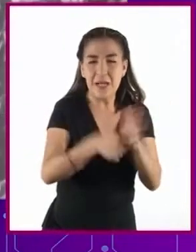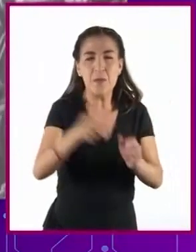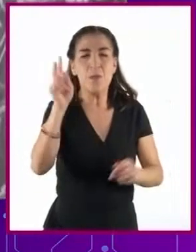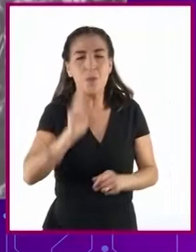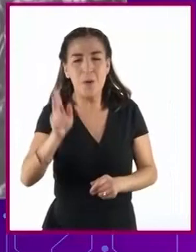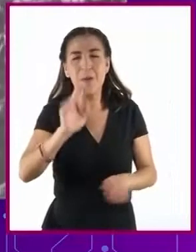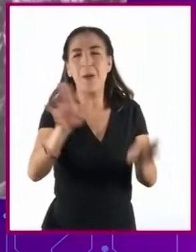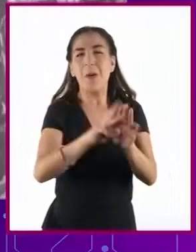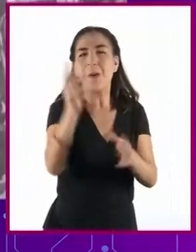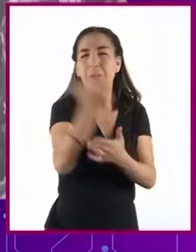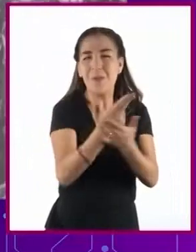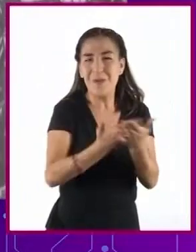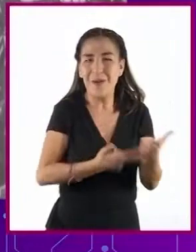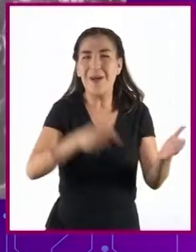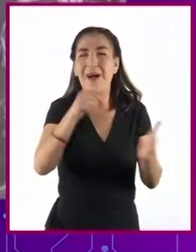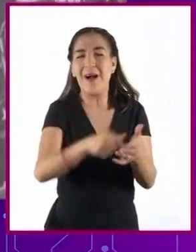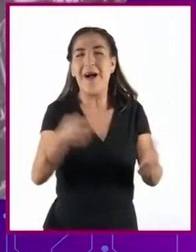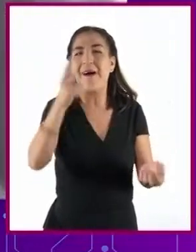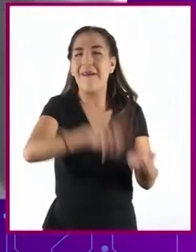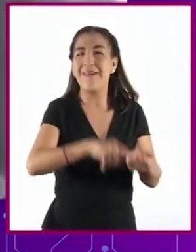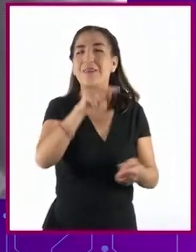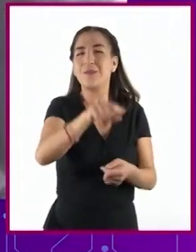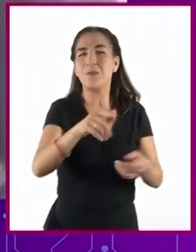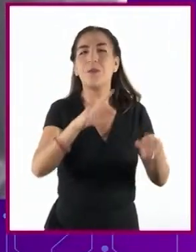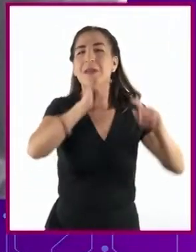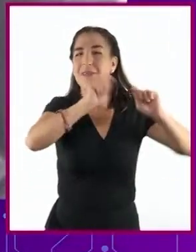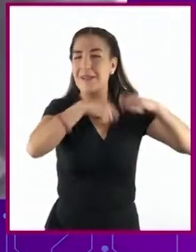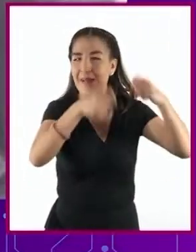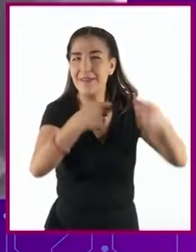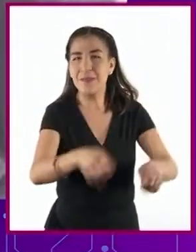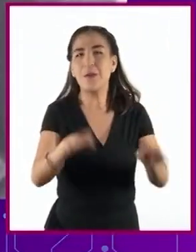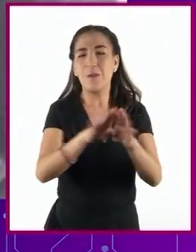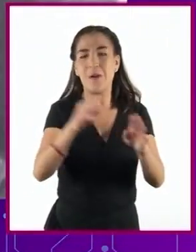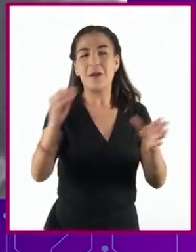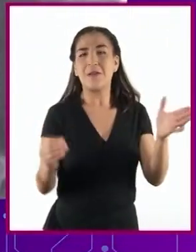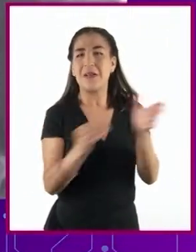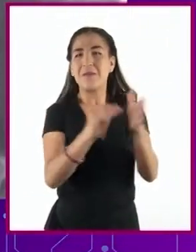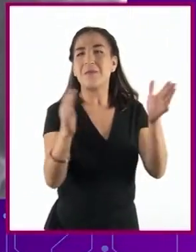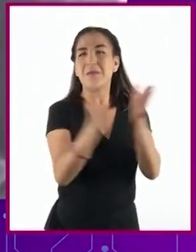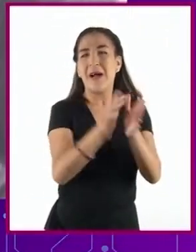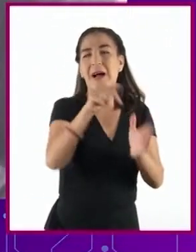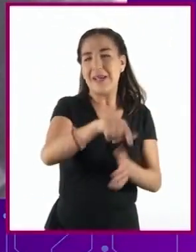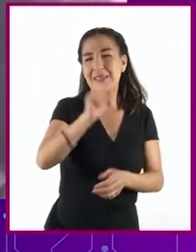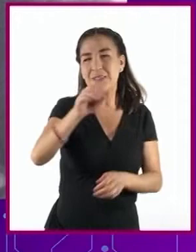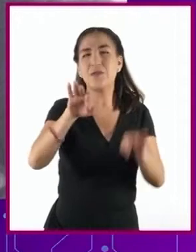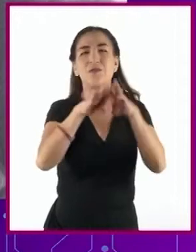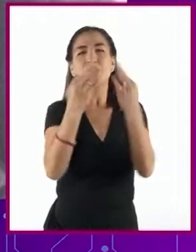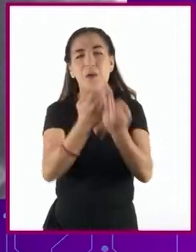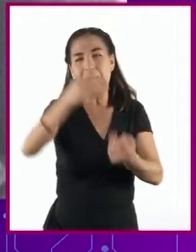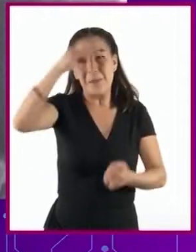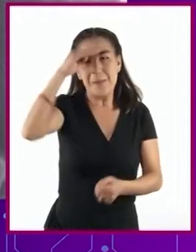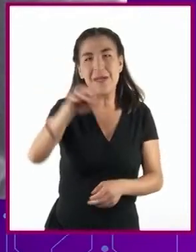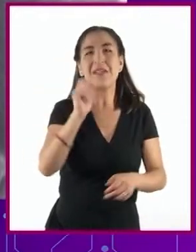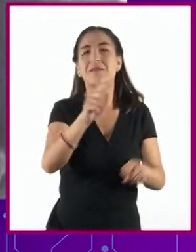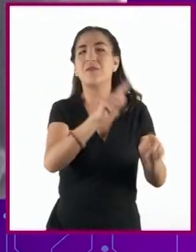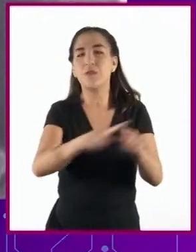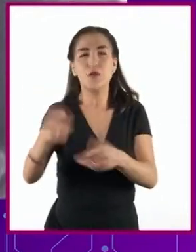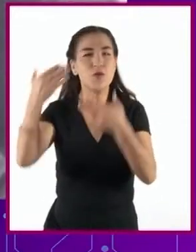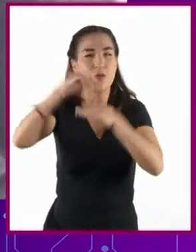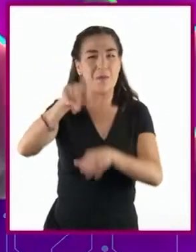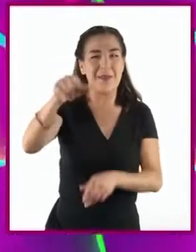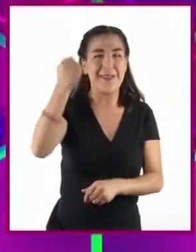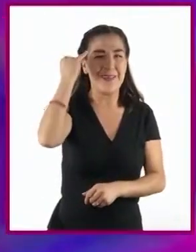ideas nuevas mezcladas con motivos tradicionales. El muralismo cambió la forma de pensar de mucha gente acerca de los indígenas